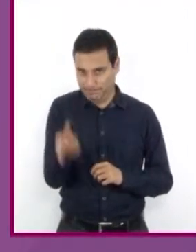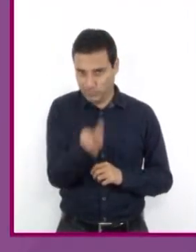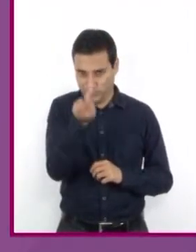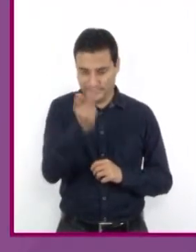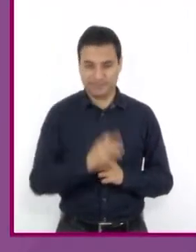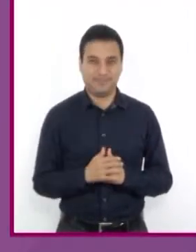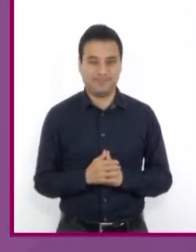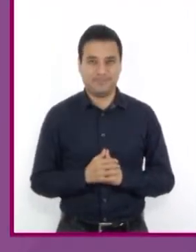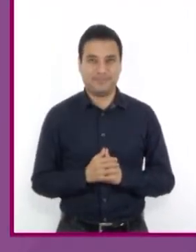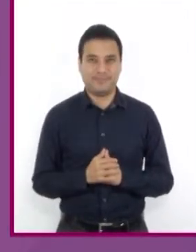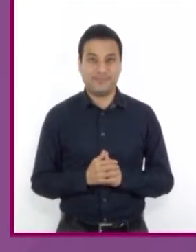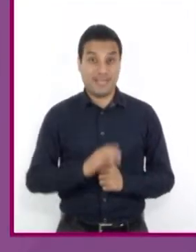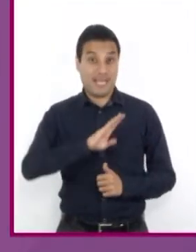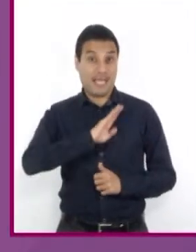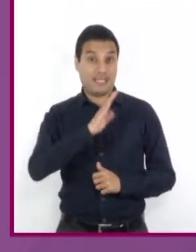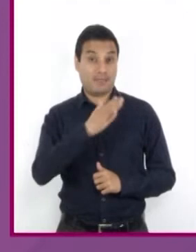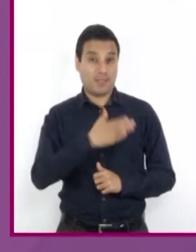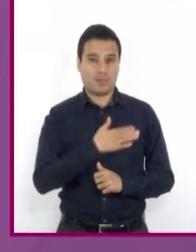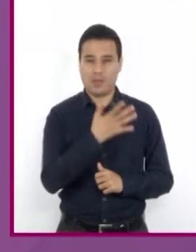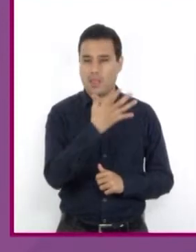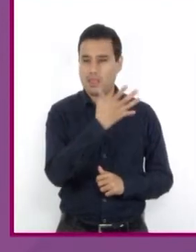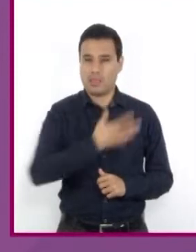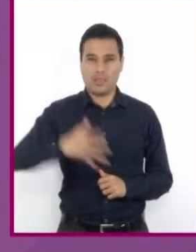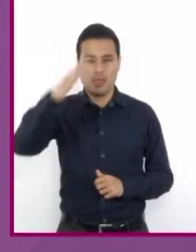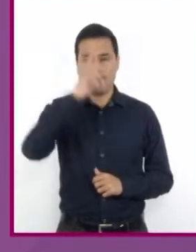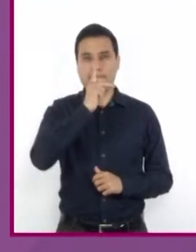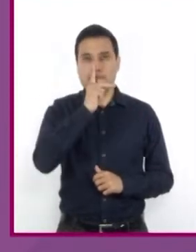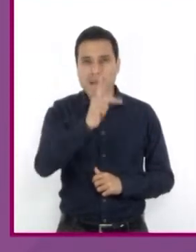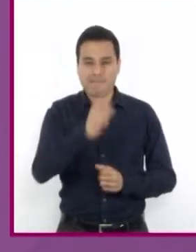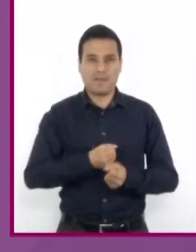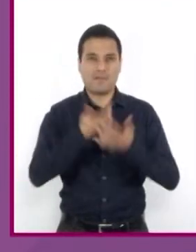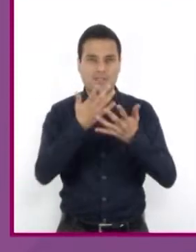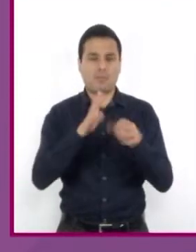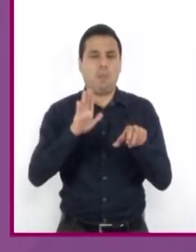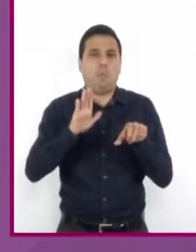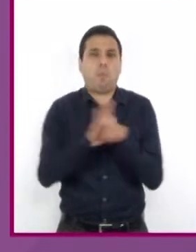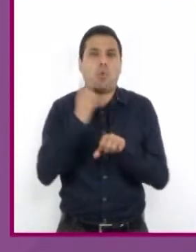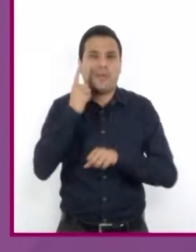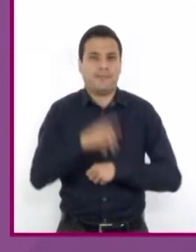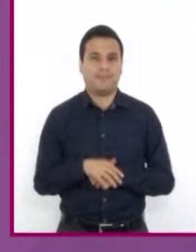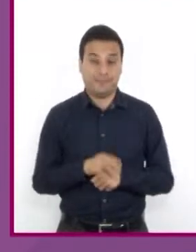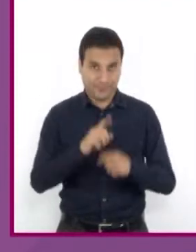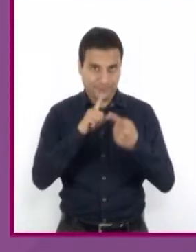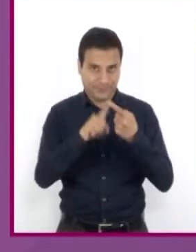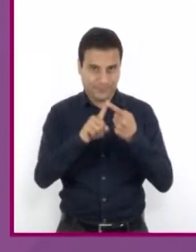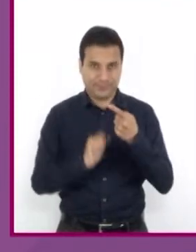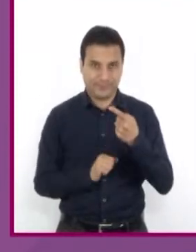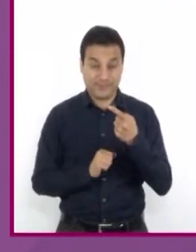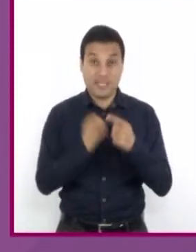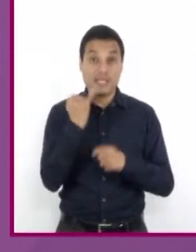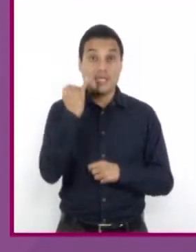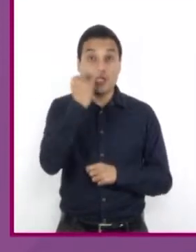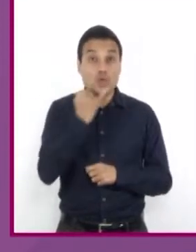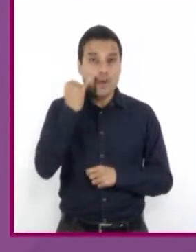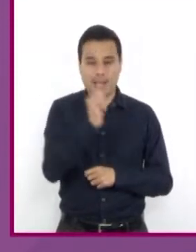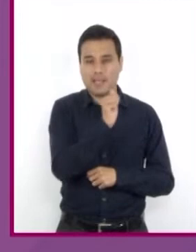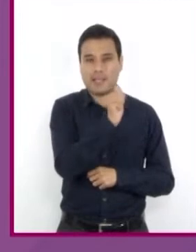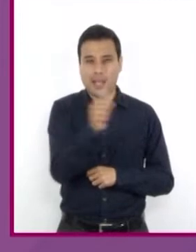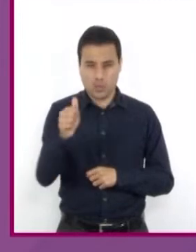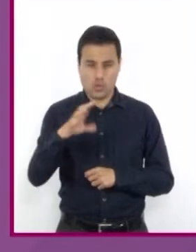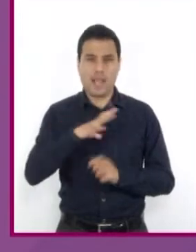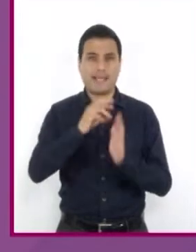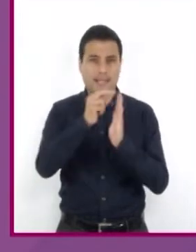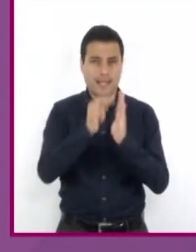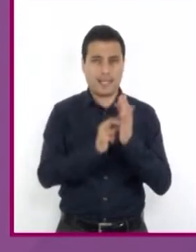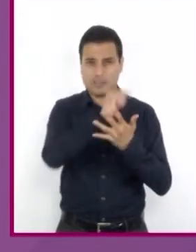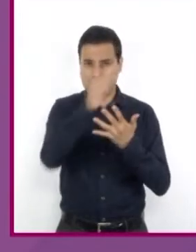La riqueza del español en sus expresiones o frases se debe a que... Inciso A. ¿Cada lengua tiene normas establecidas e